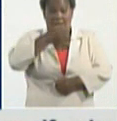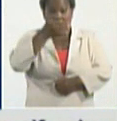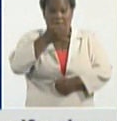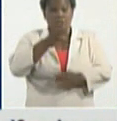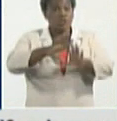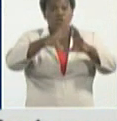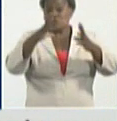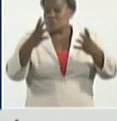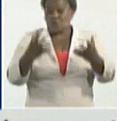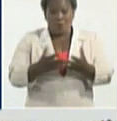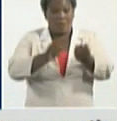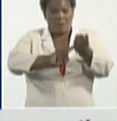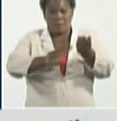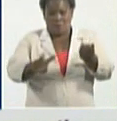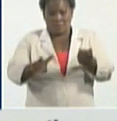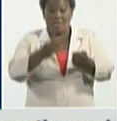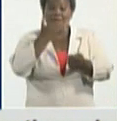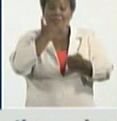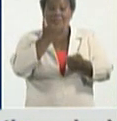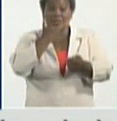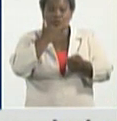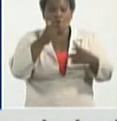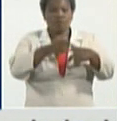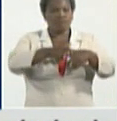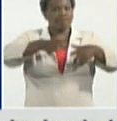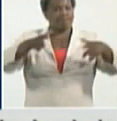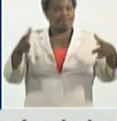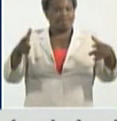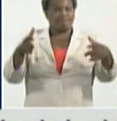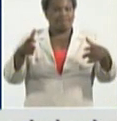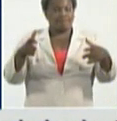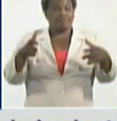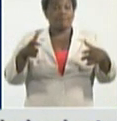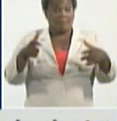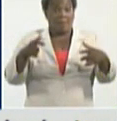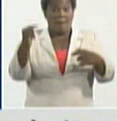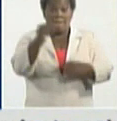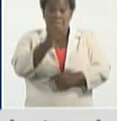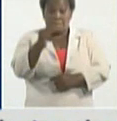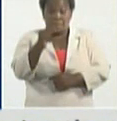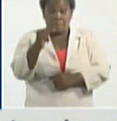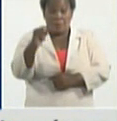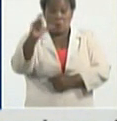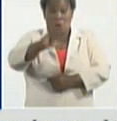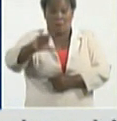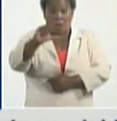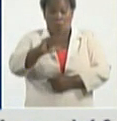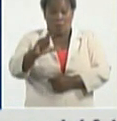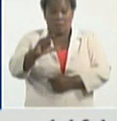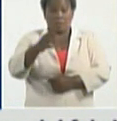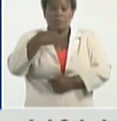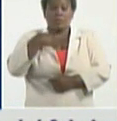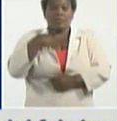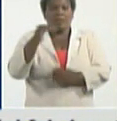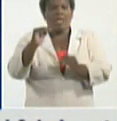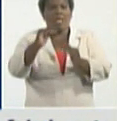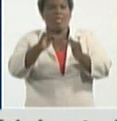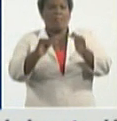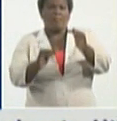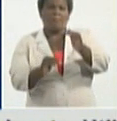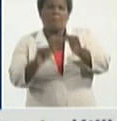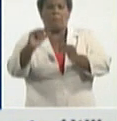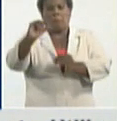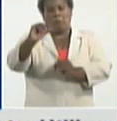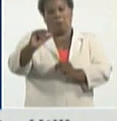incrementan, excepto, el municipio de Camagüey, que tiene una discreta disminución, con relación al día de